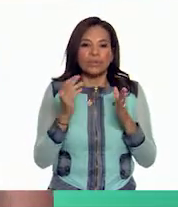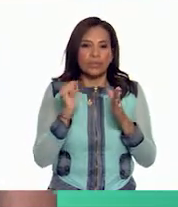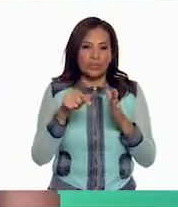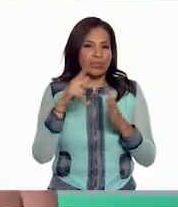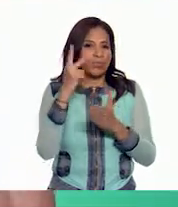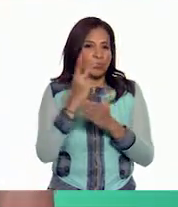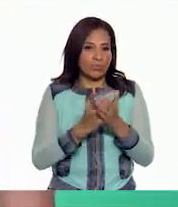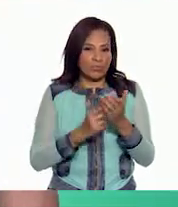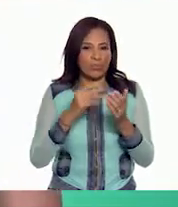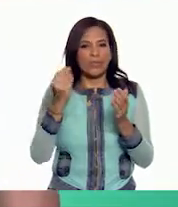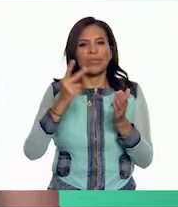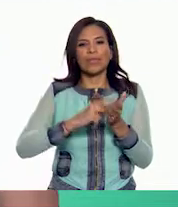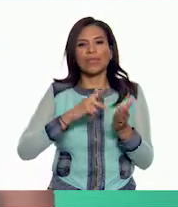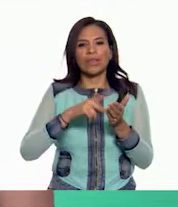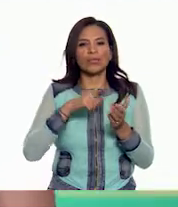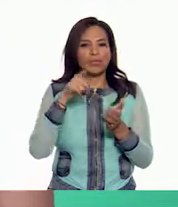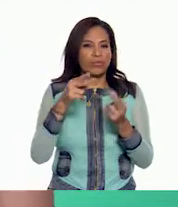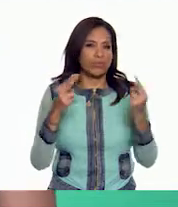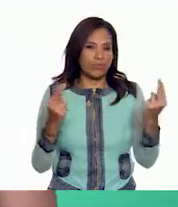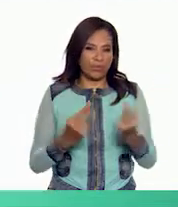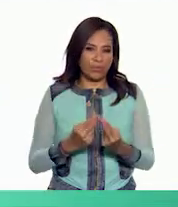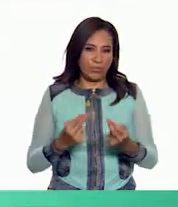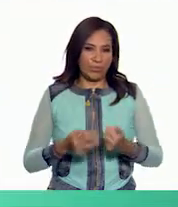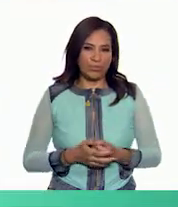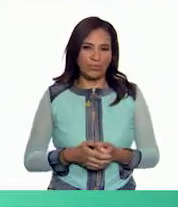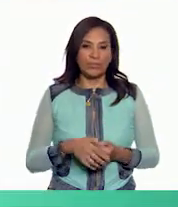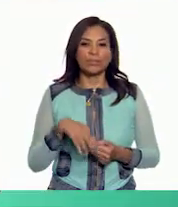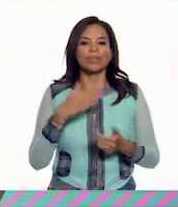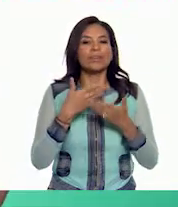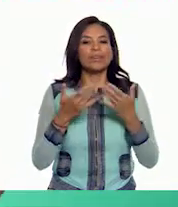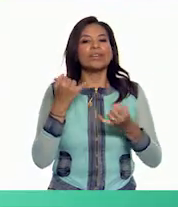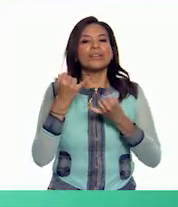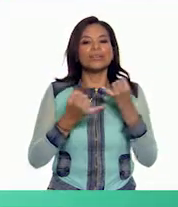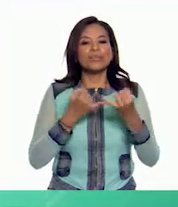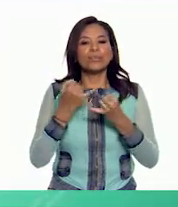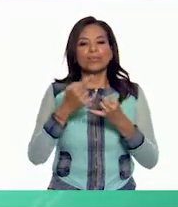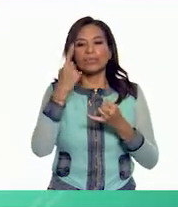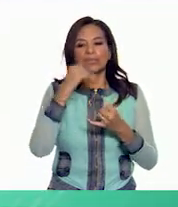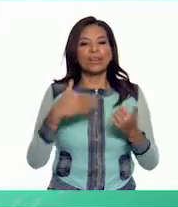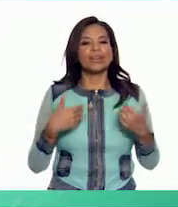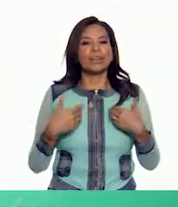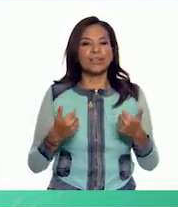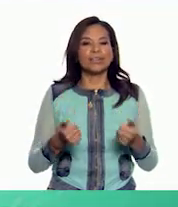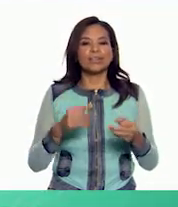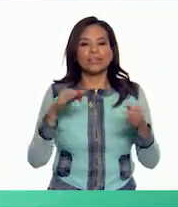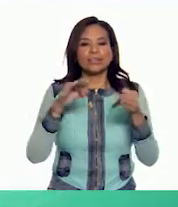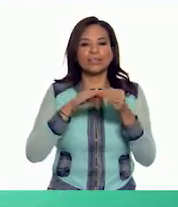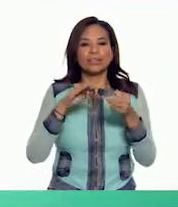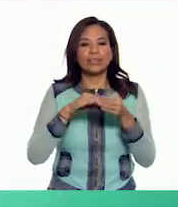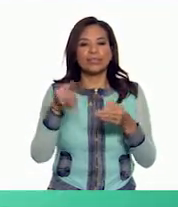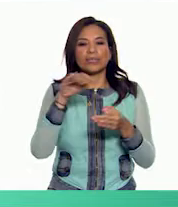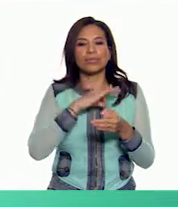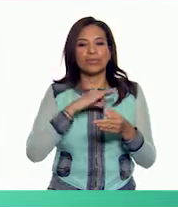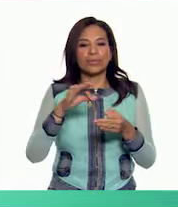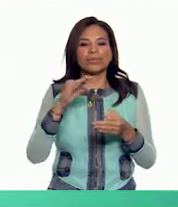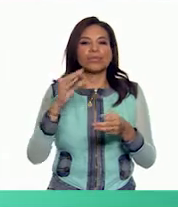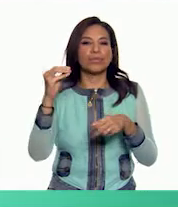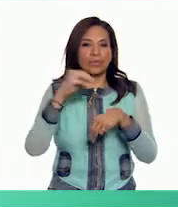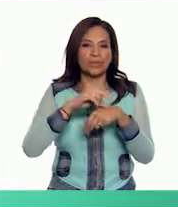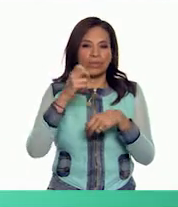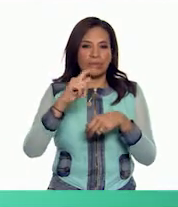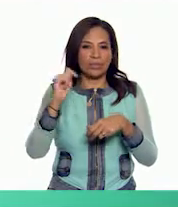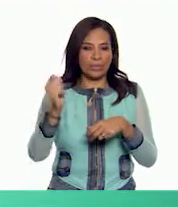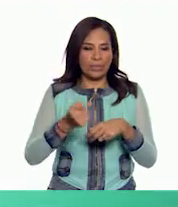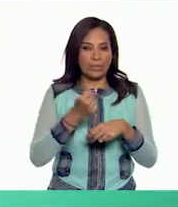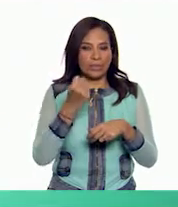nuestro programa las veces que sean necesarias Sigamos jugando para comprender la frecuencia con la que podemos aplicar esta